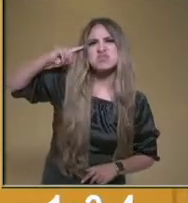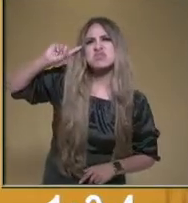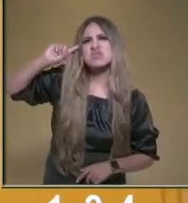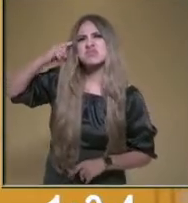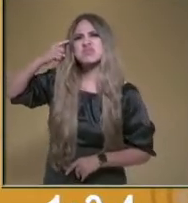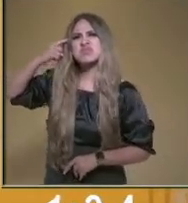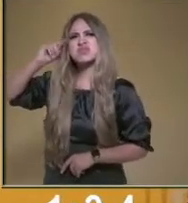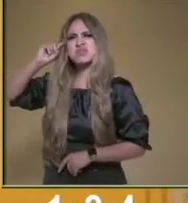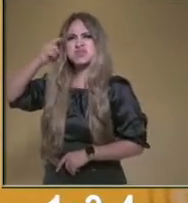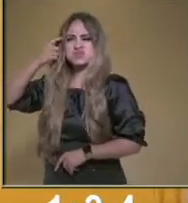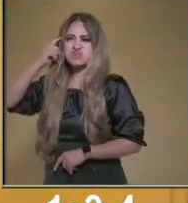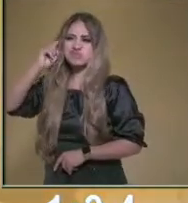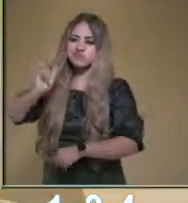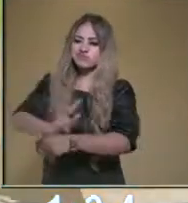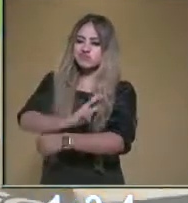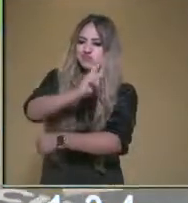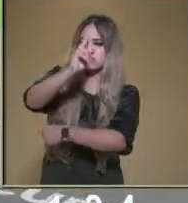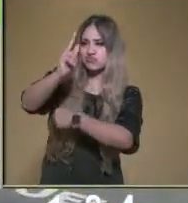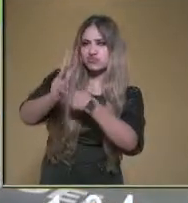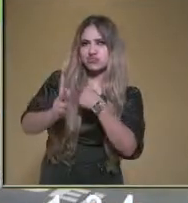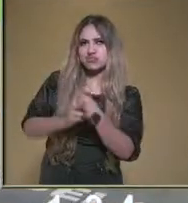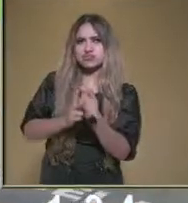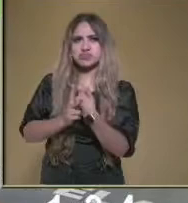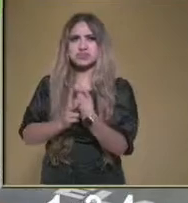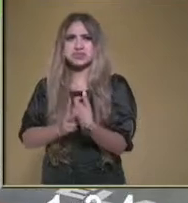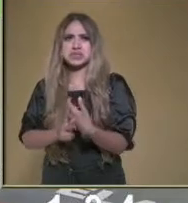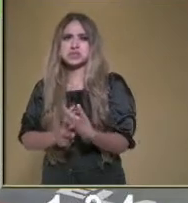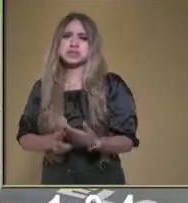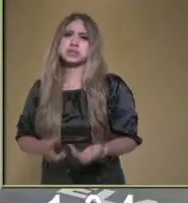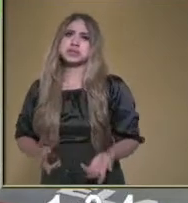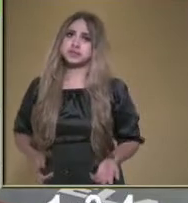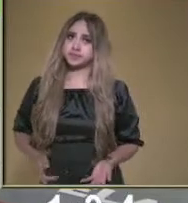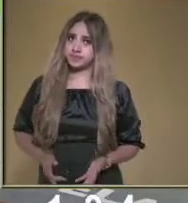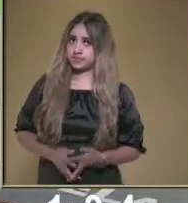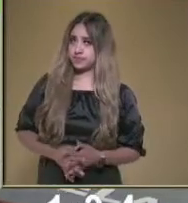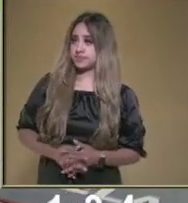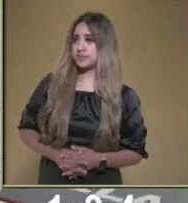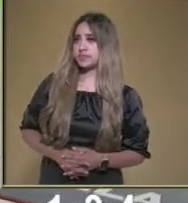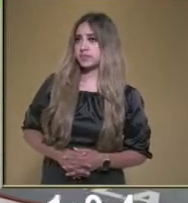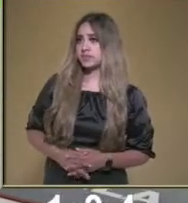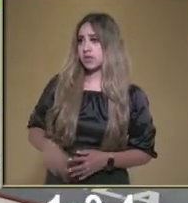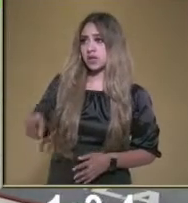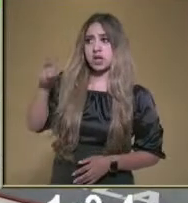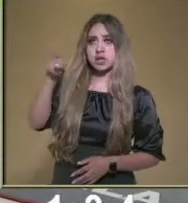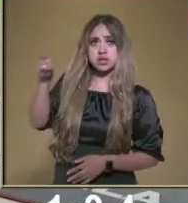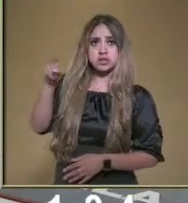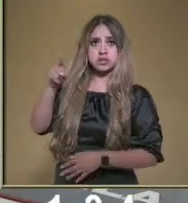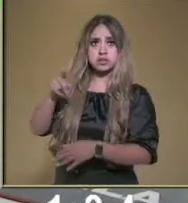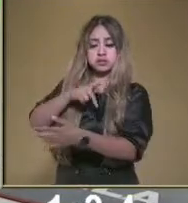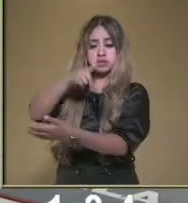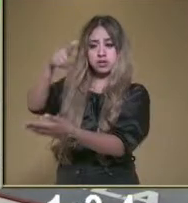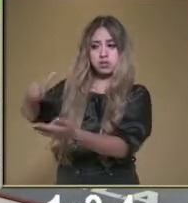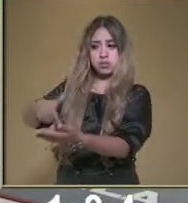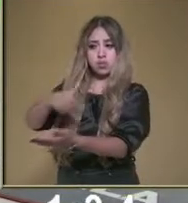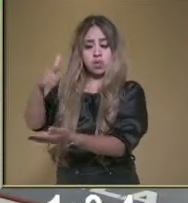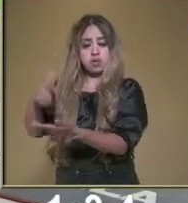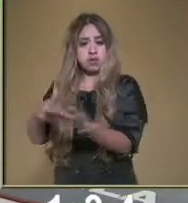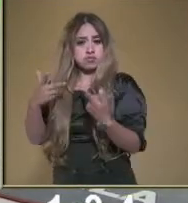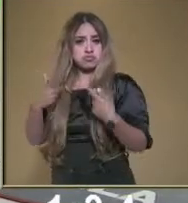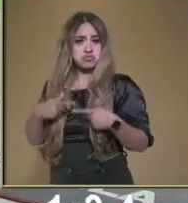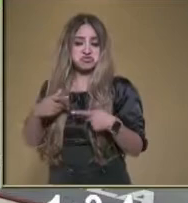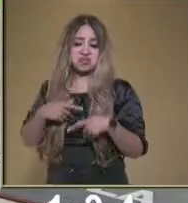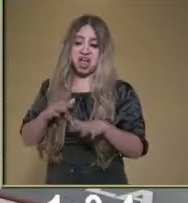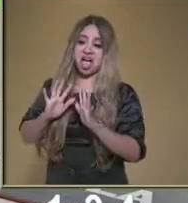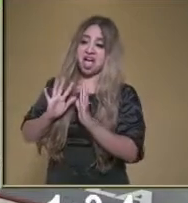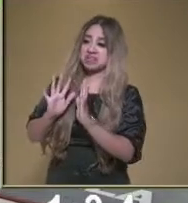llamaba el país de la mugre. En ese lugar, la gente solía vivir así,